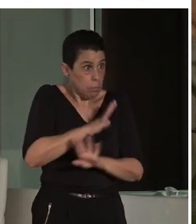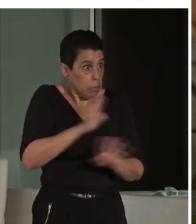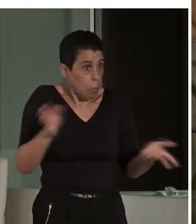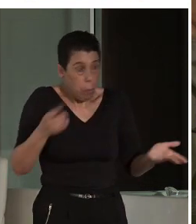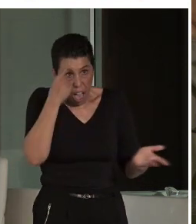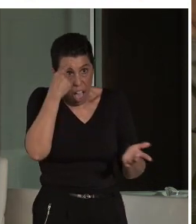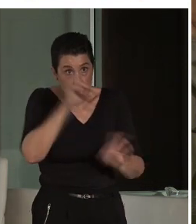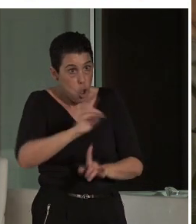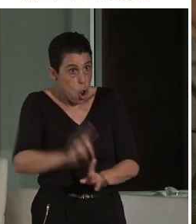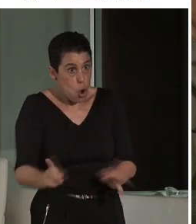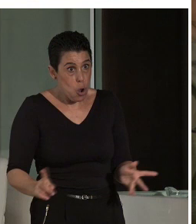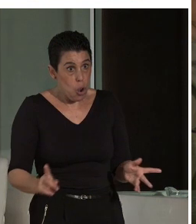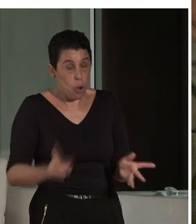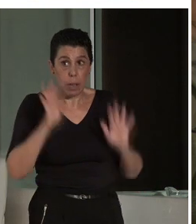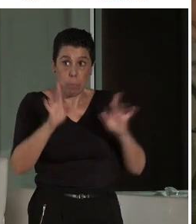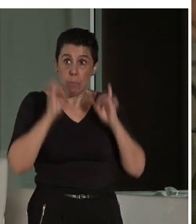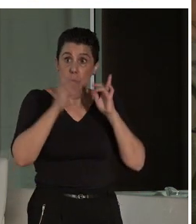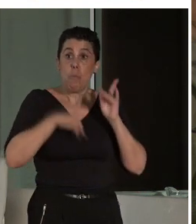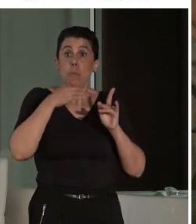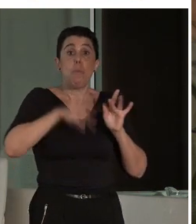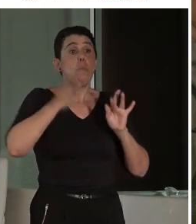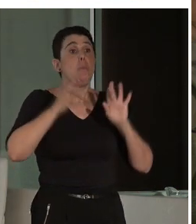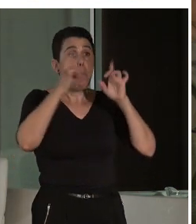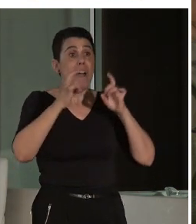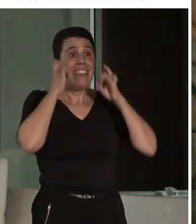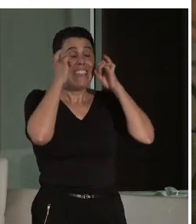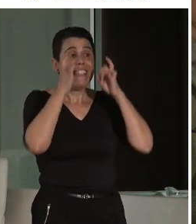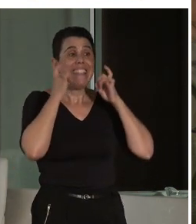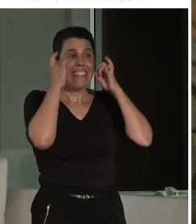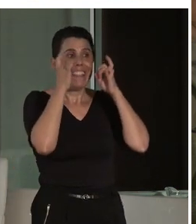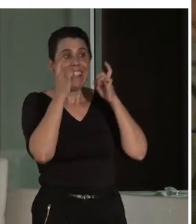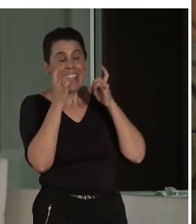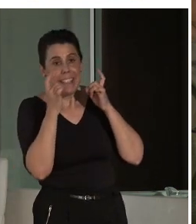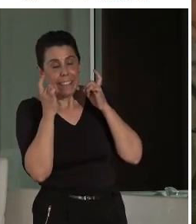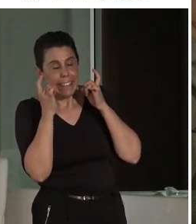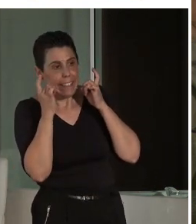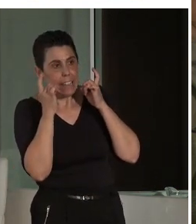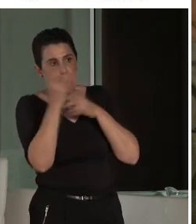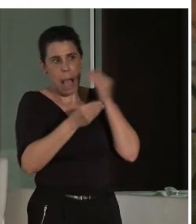se puede intentar hacer